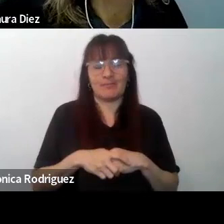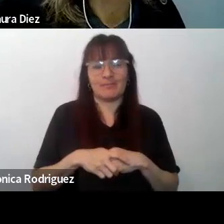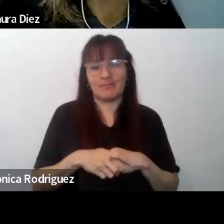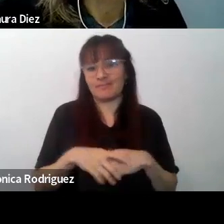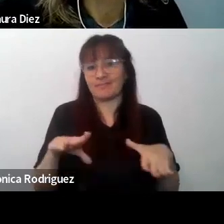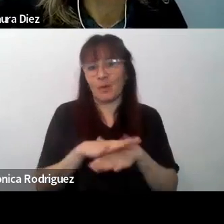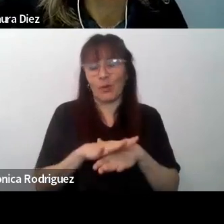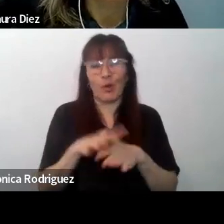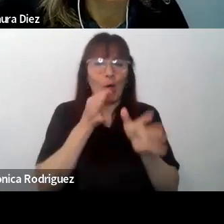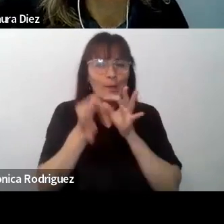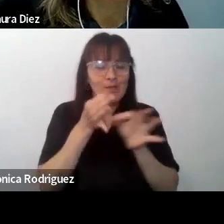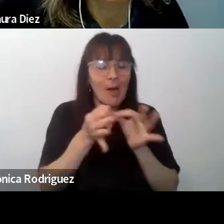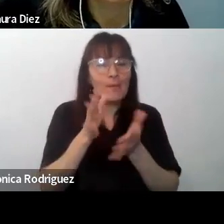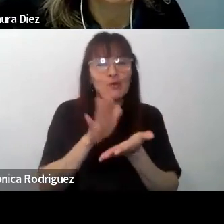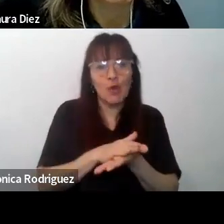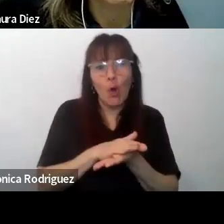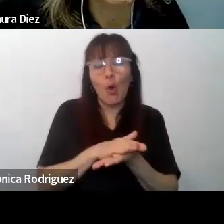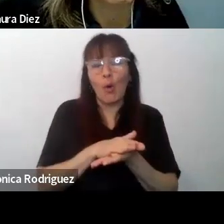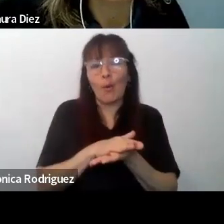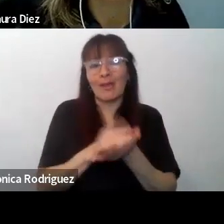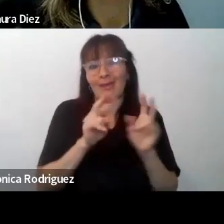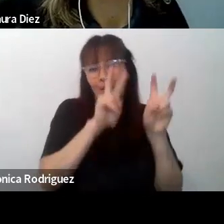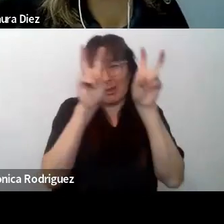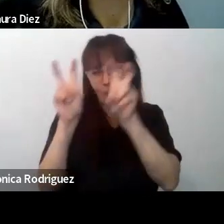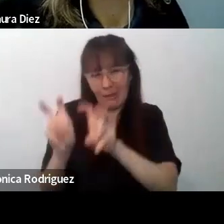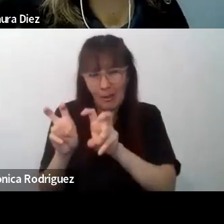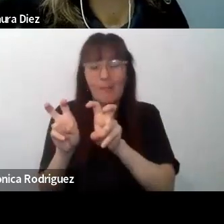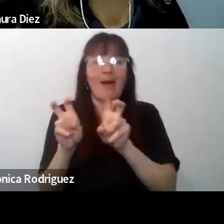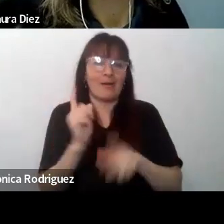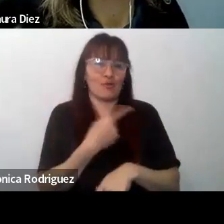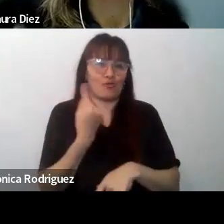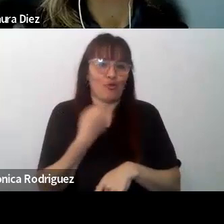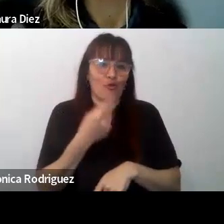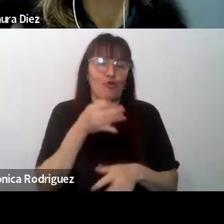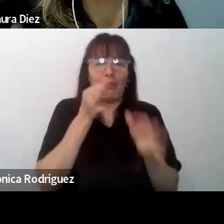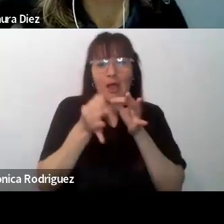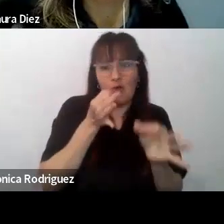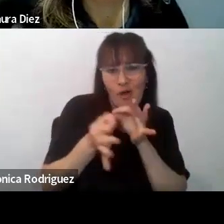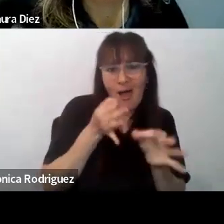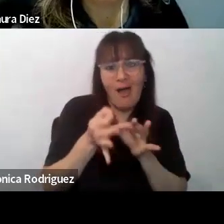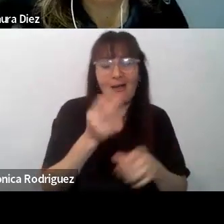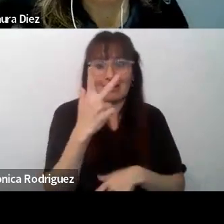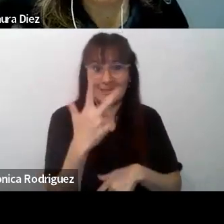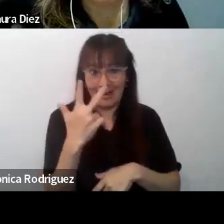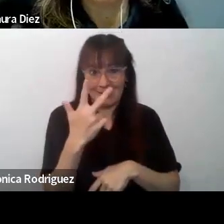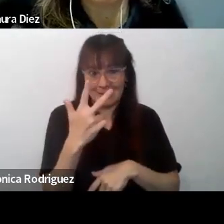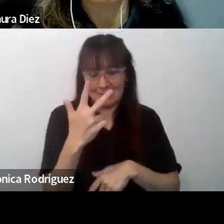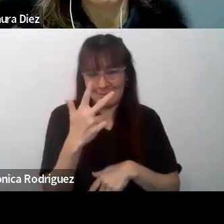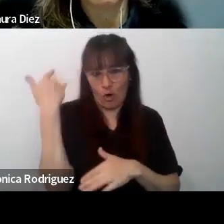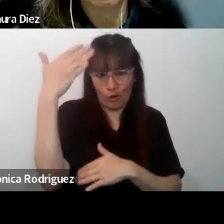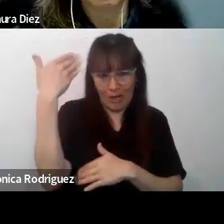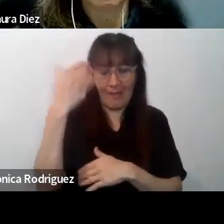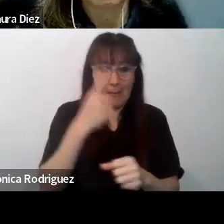conversando entonces sobre los temas en los cuales vamos a dialogar en estos tres encuentros, en este